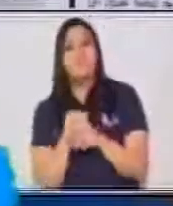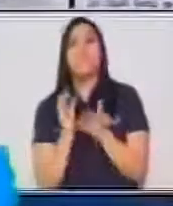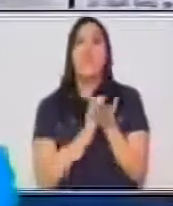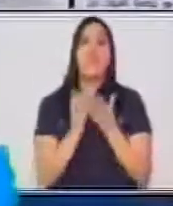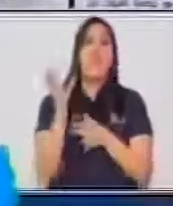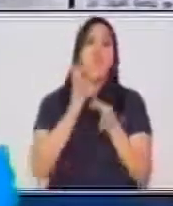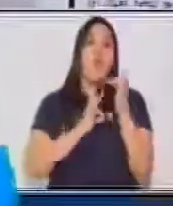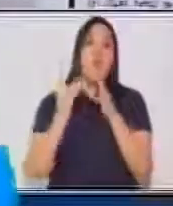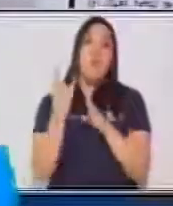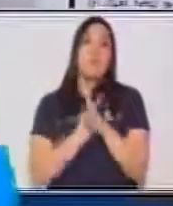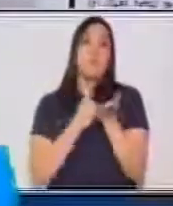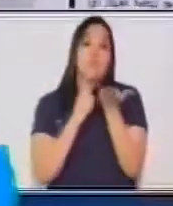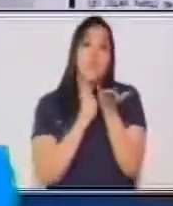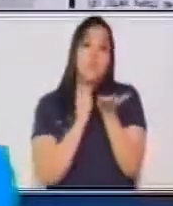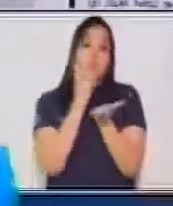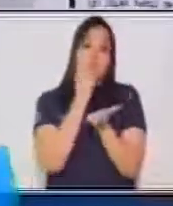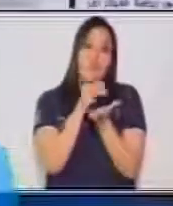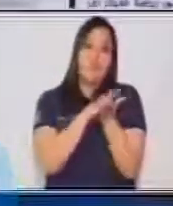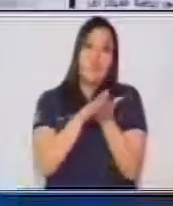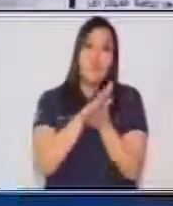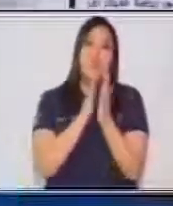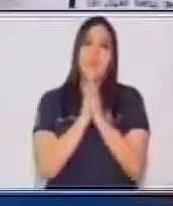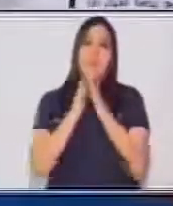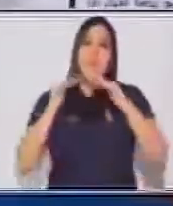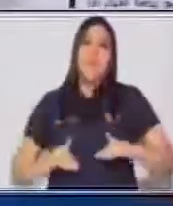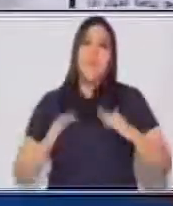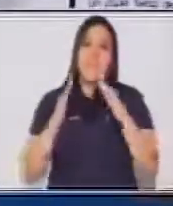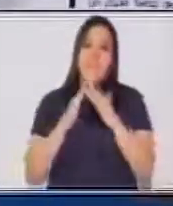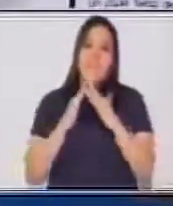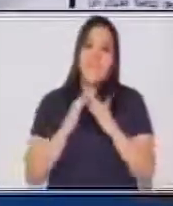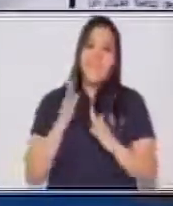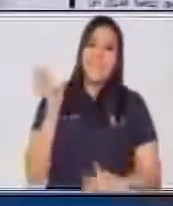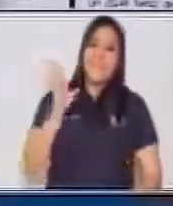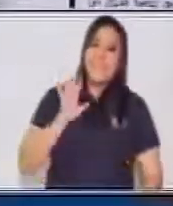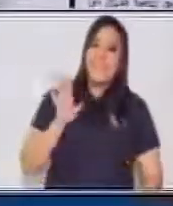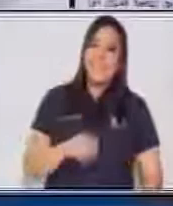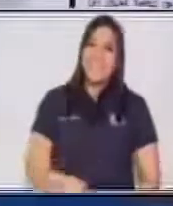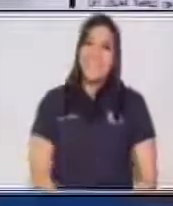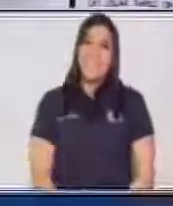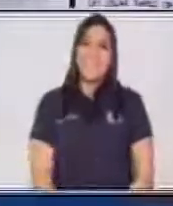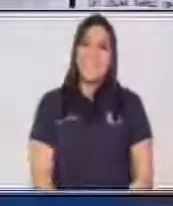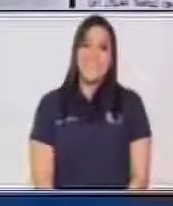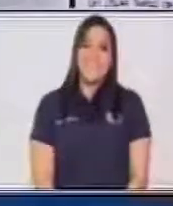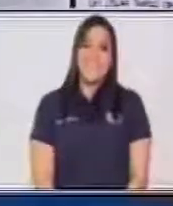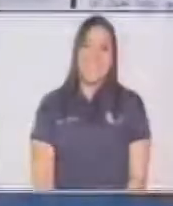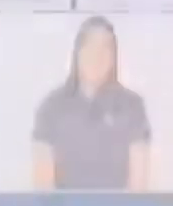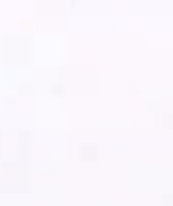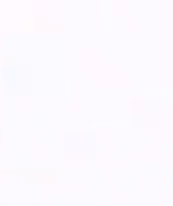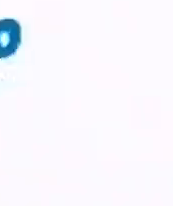utilizar gel antibacterial y, por favor, quédate en casa. Nos vemos pronto. ¡Gracias! ¡Gracias! ¡Gracias! ¡Gracias!